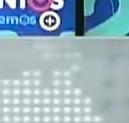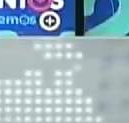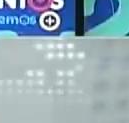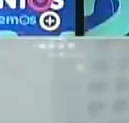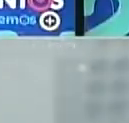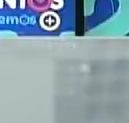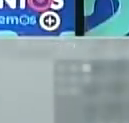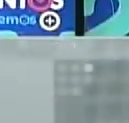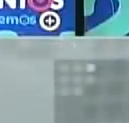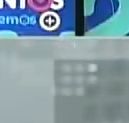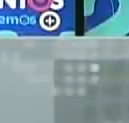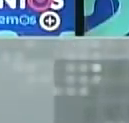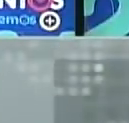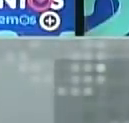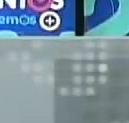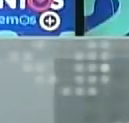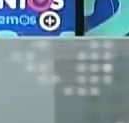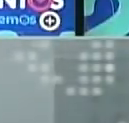jefe.